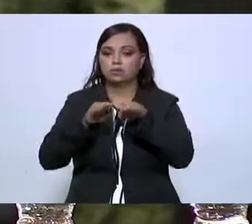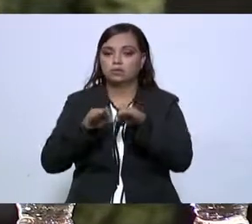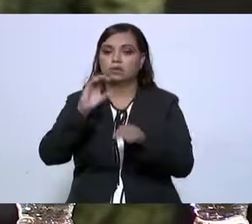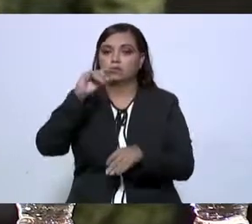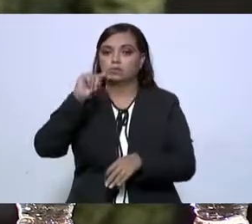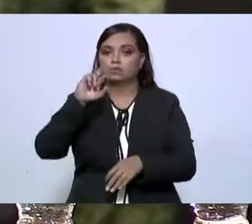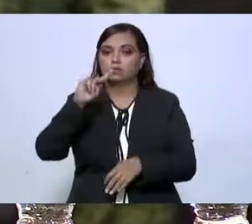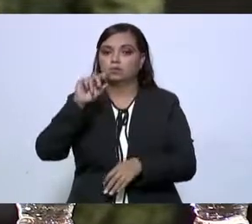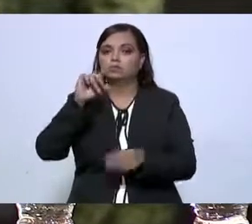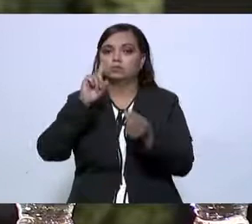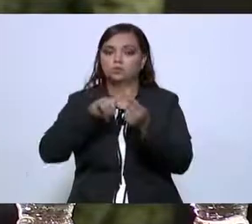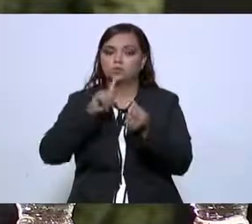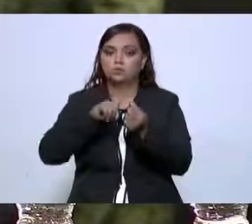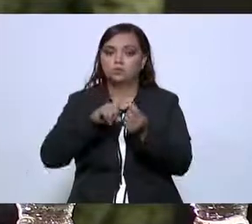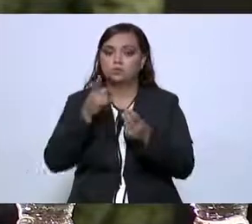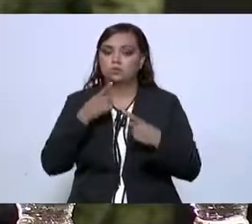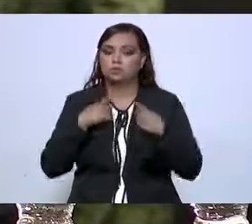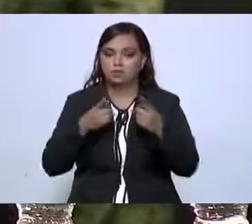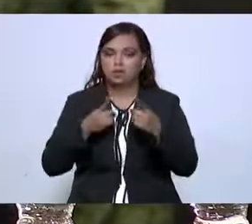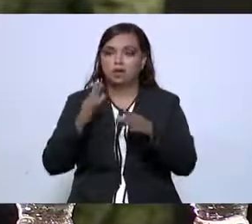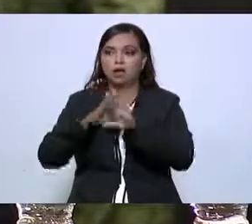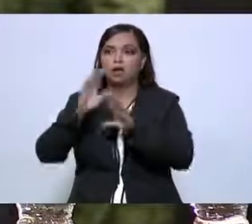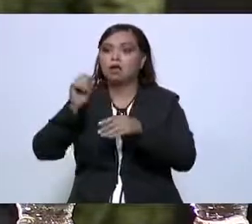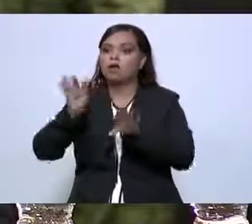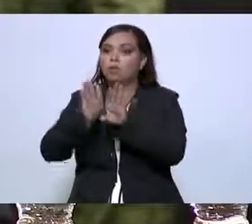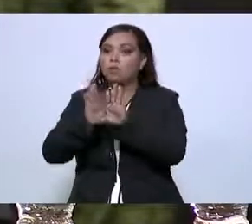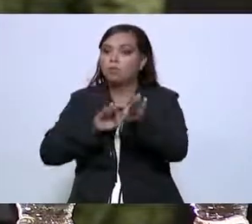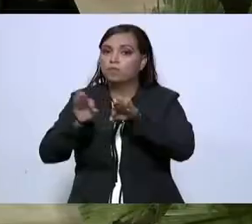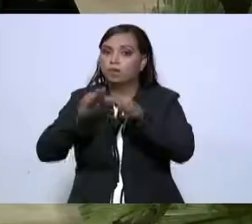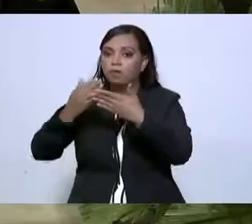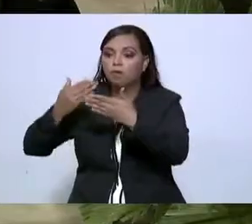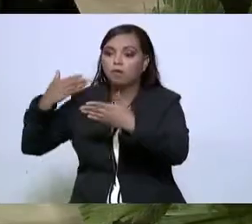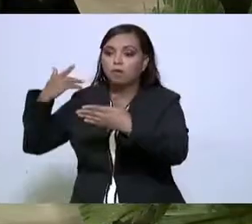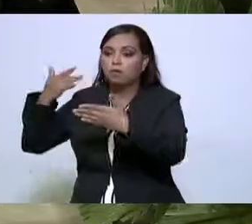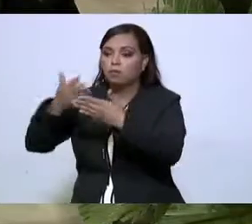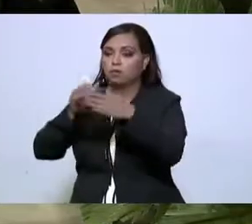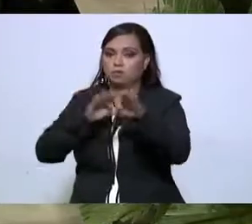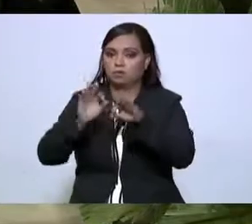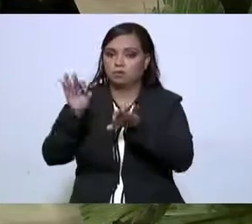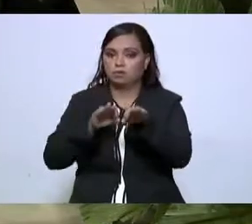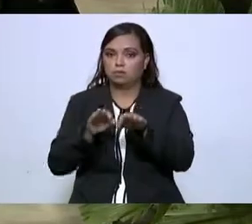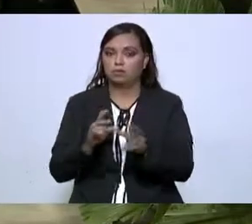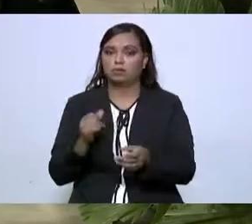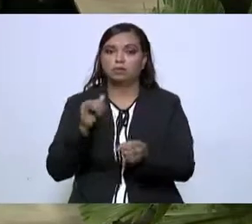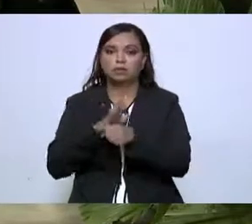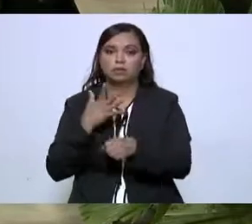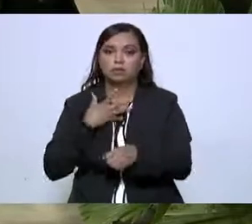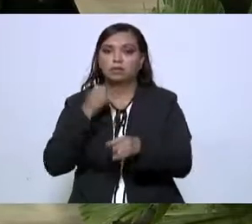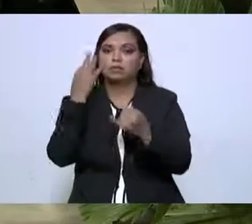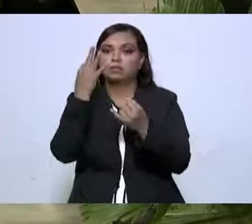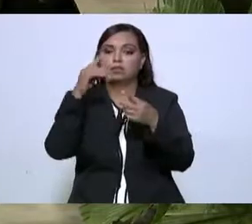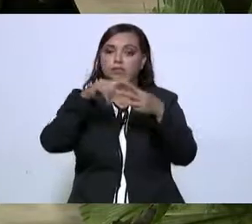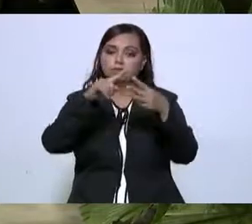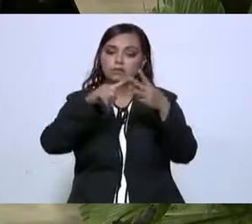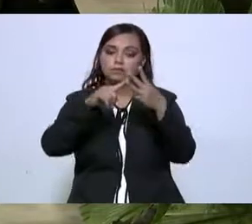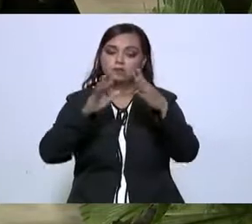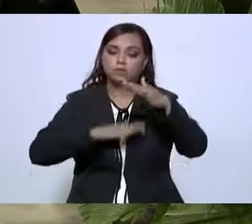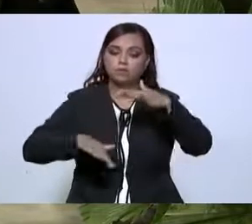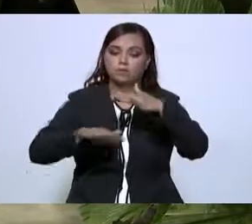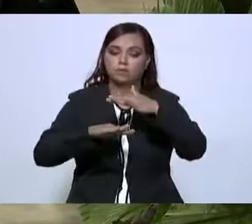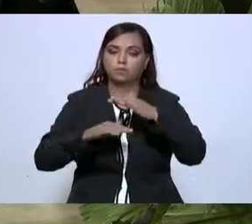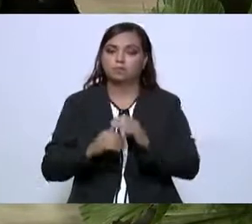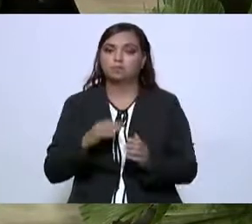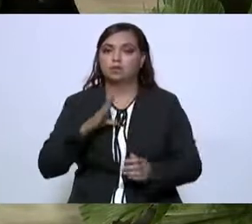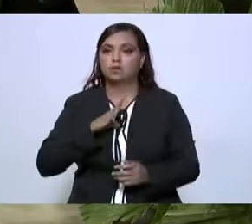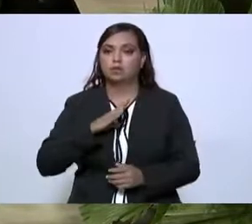priorizará la antigüedad y el desempeño laboral. Termino señalando las tres premisas fundamentales de